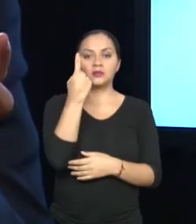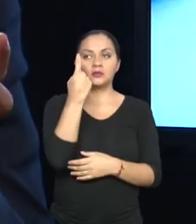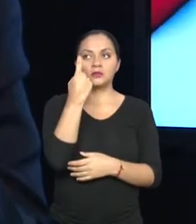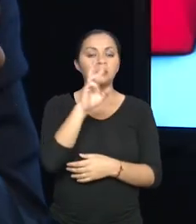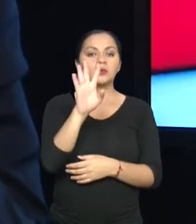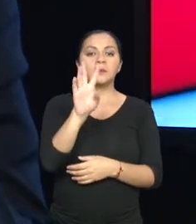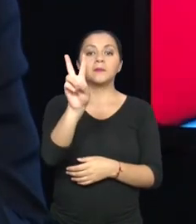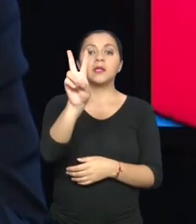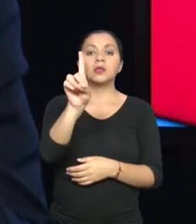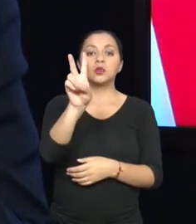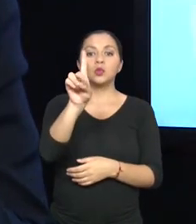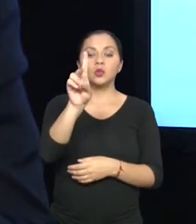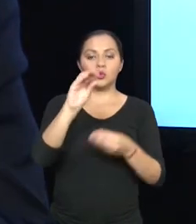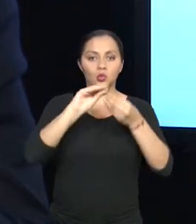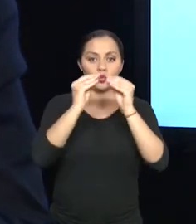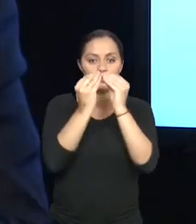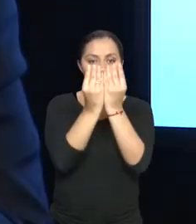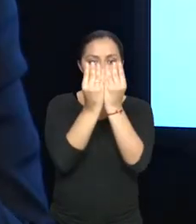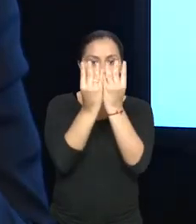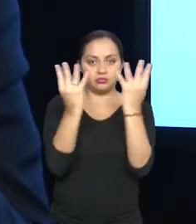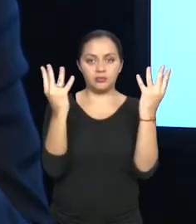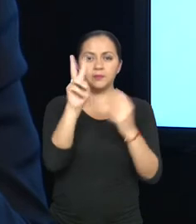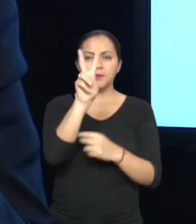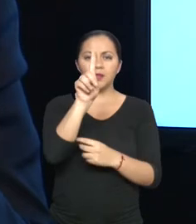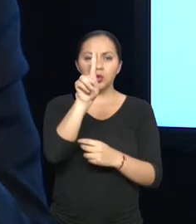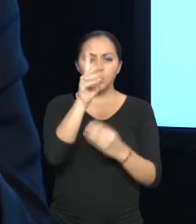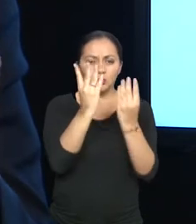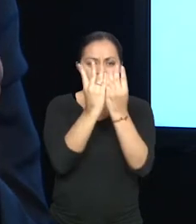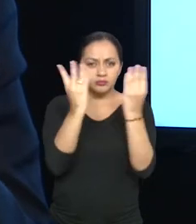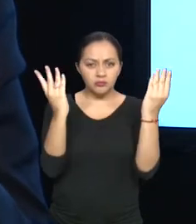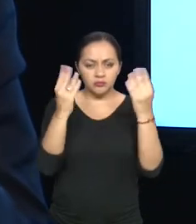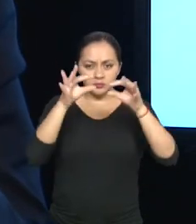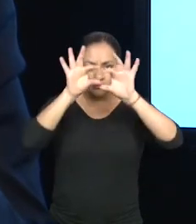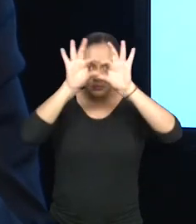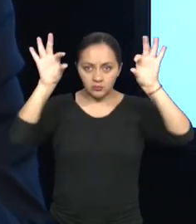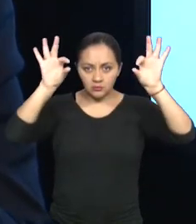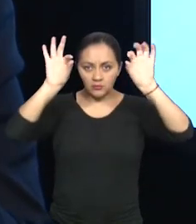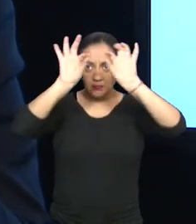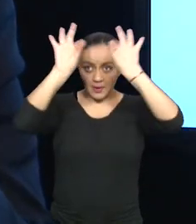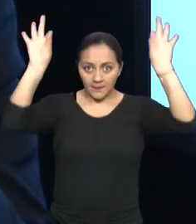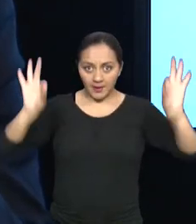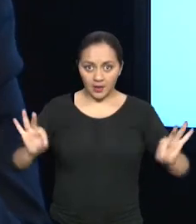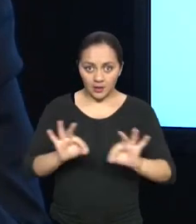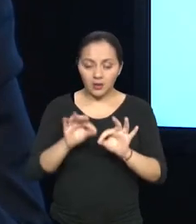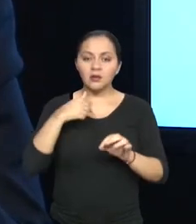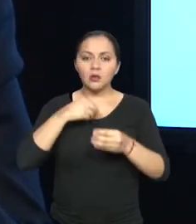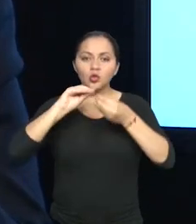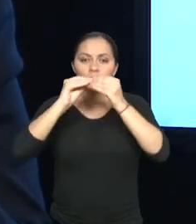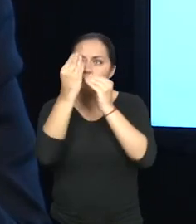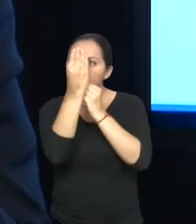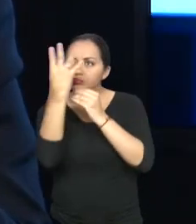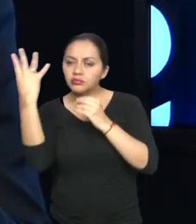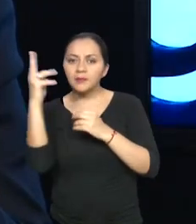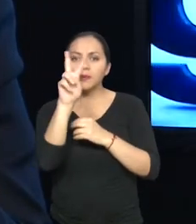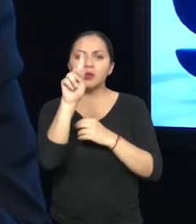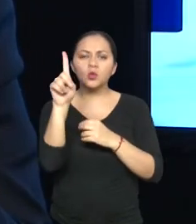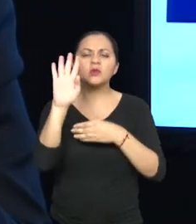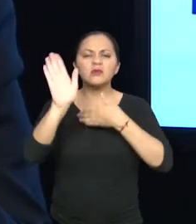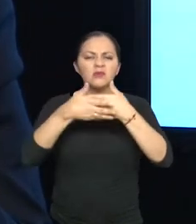equivoco. 21 dígitos, ¿no? 21 dígitos. dígitos. Explícanos cuál es este documento que tiene 21 dígitos para poder empatar en el trámite.